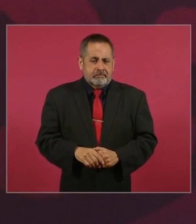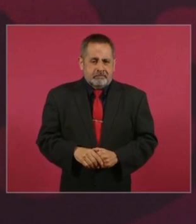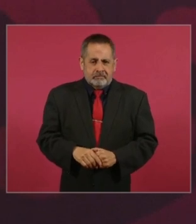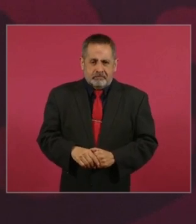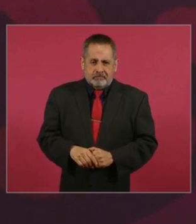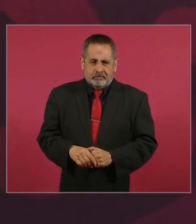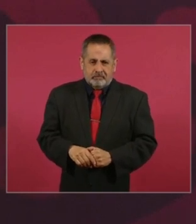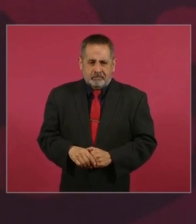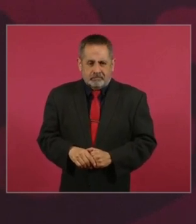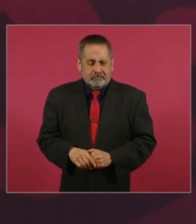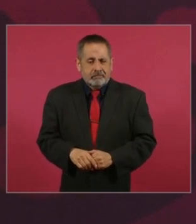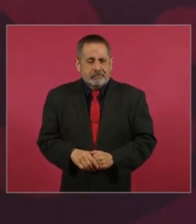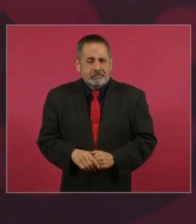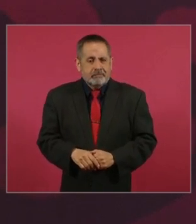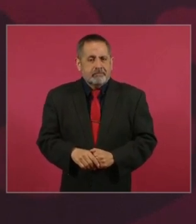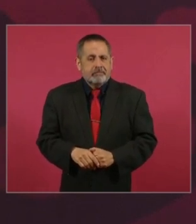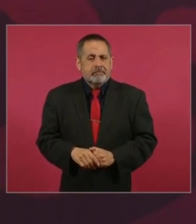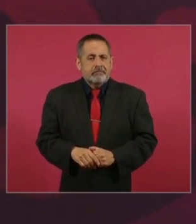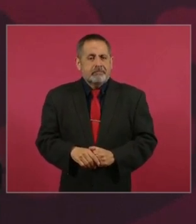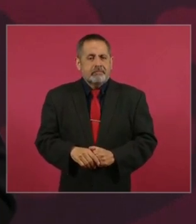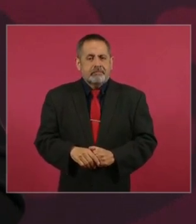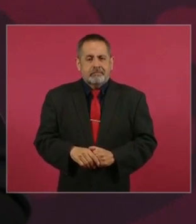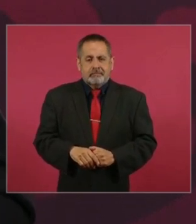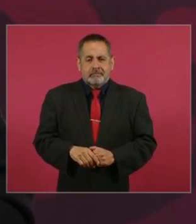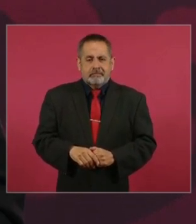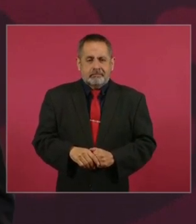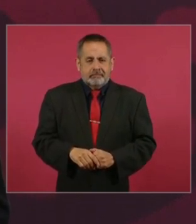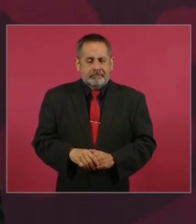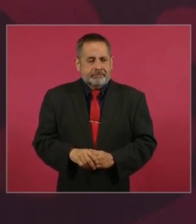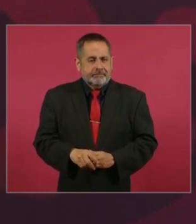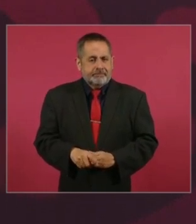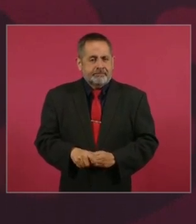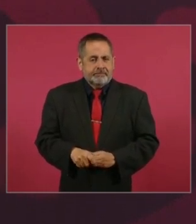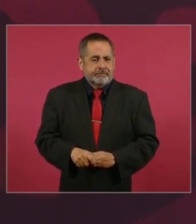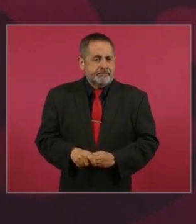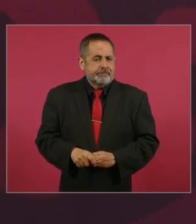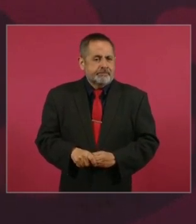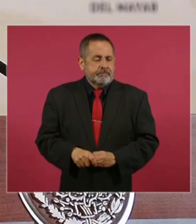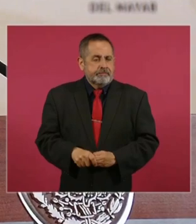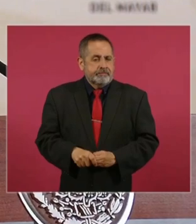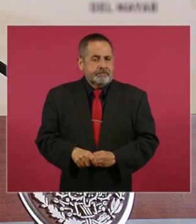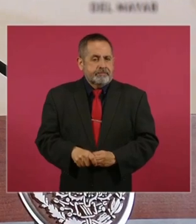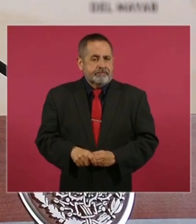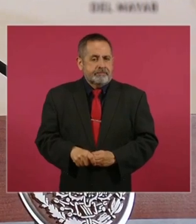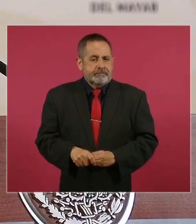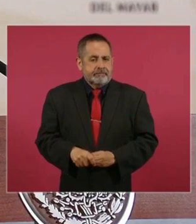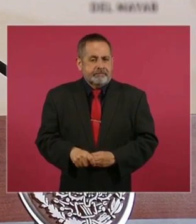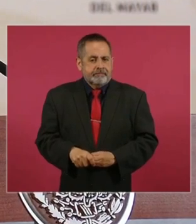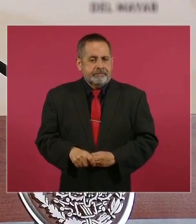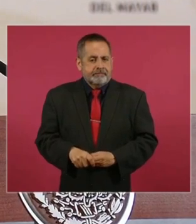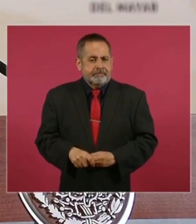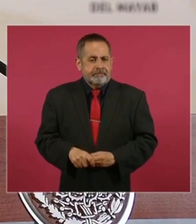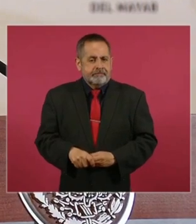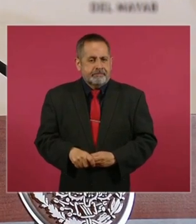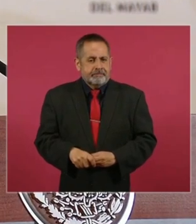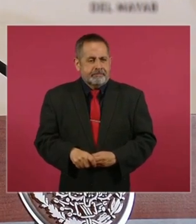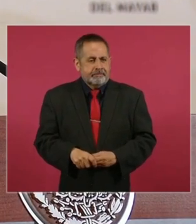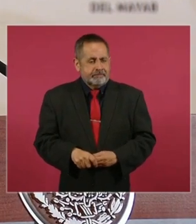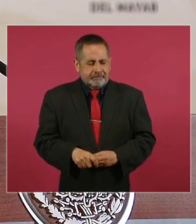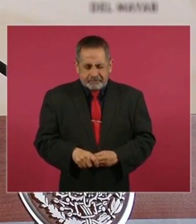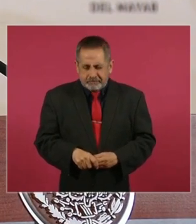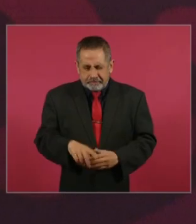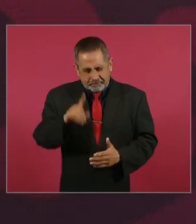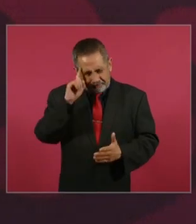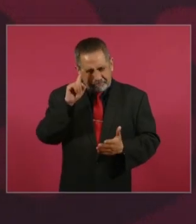parece un trabajador